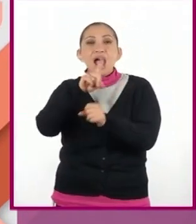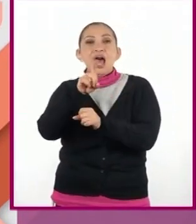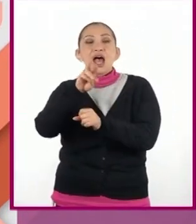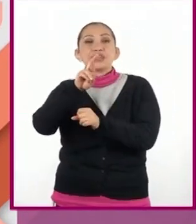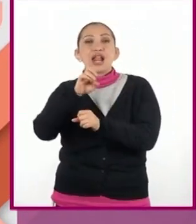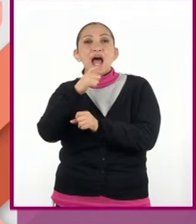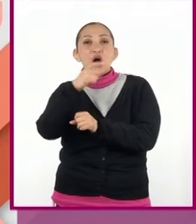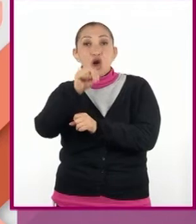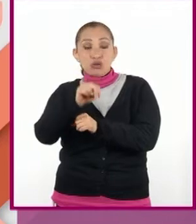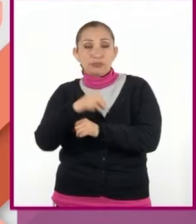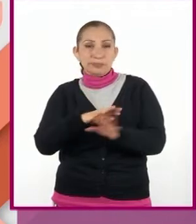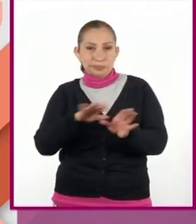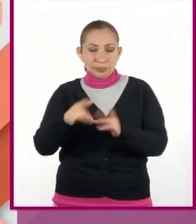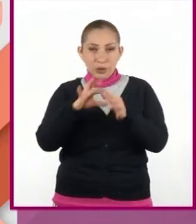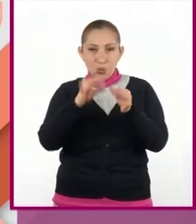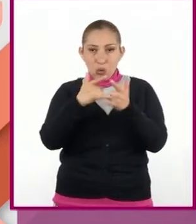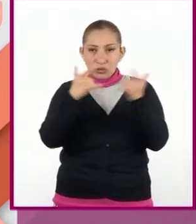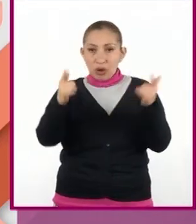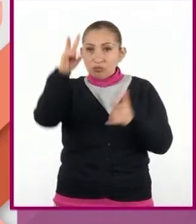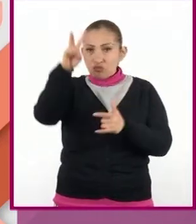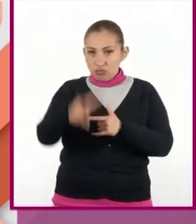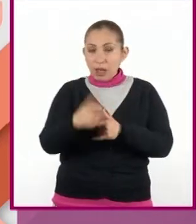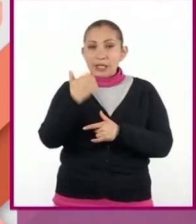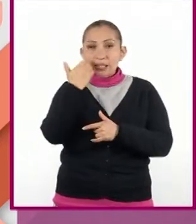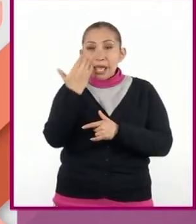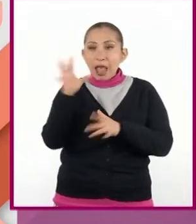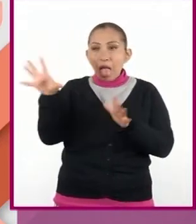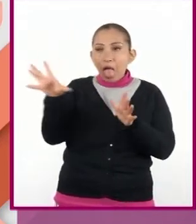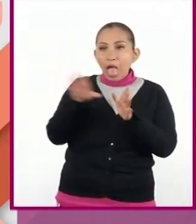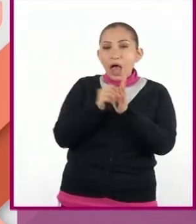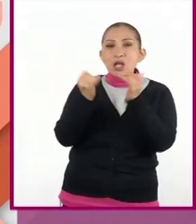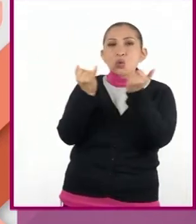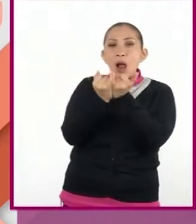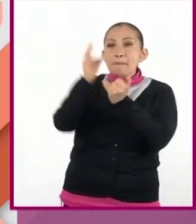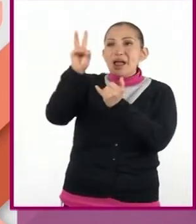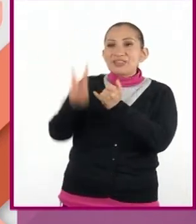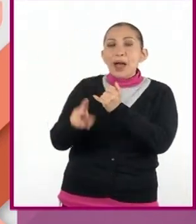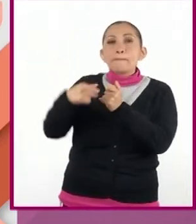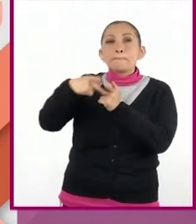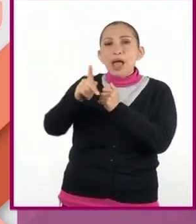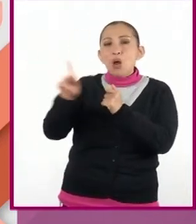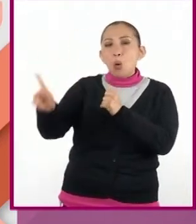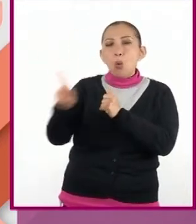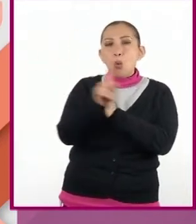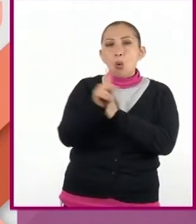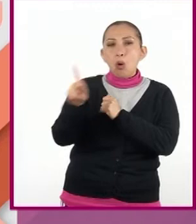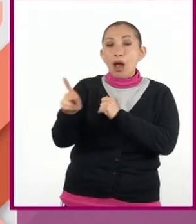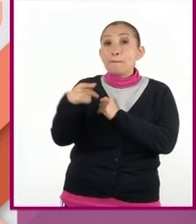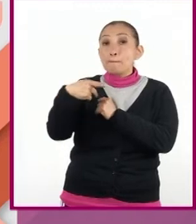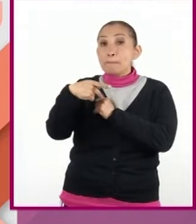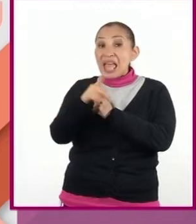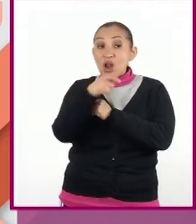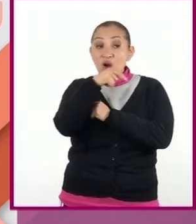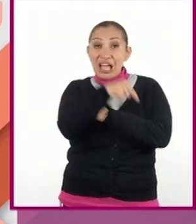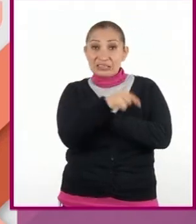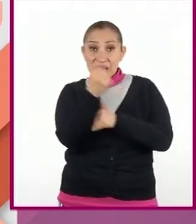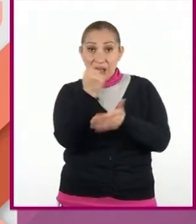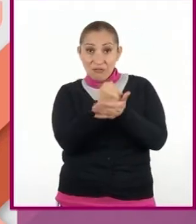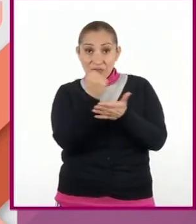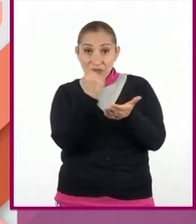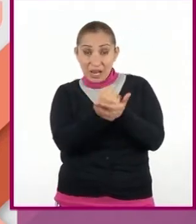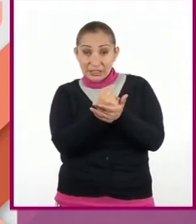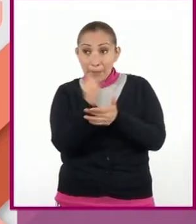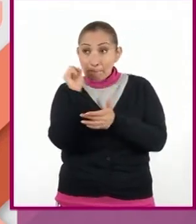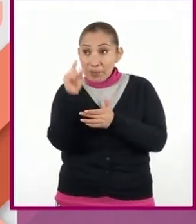Cuento realista. Pretende imitar la realidad mediante la similitud, sin que ésta necesariamente